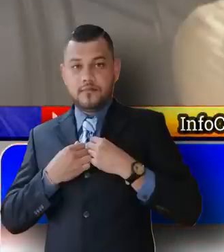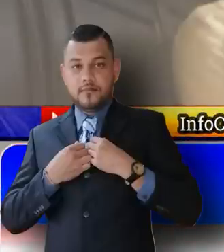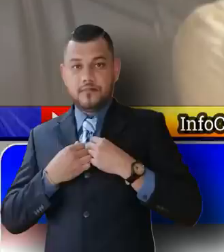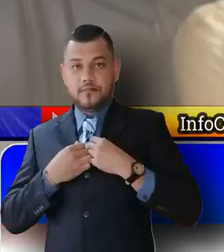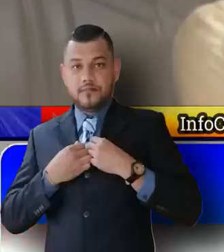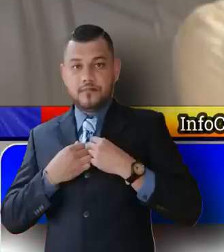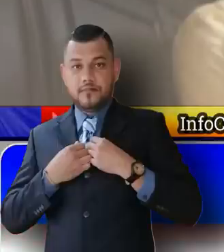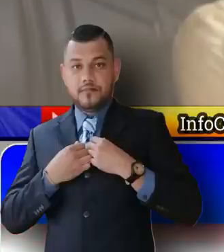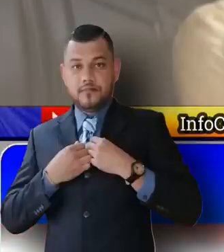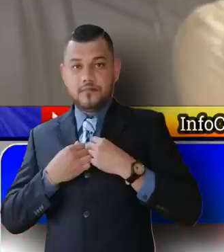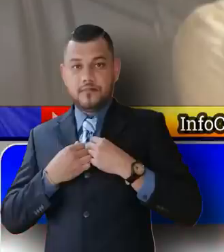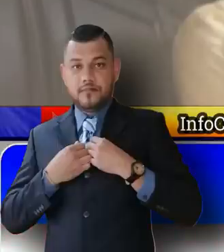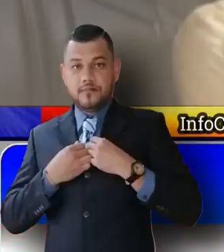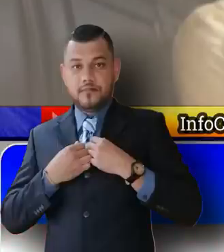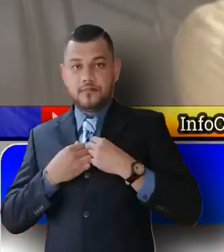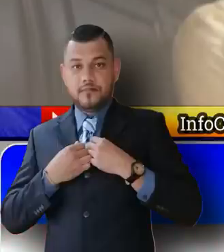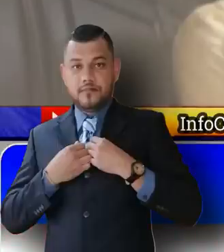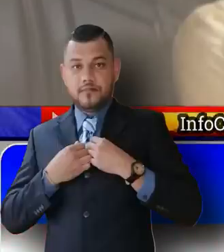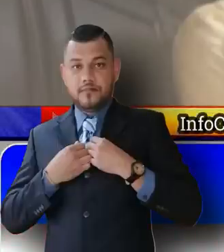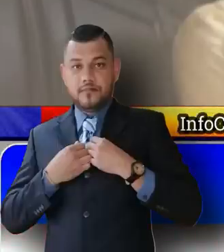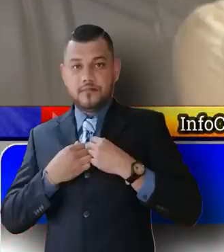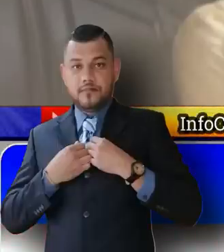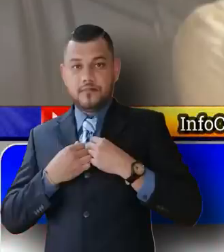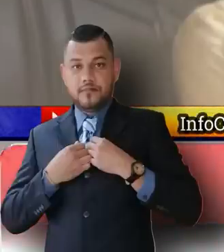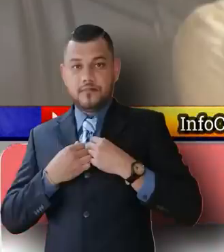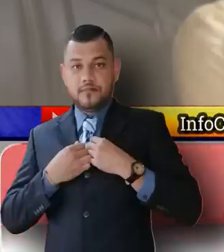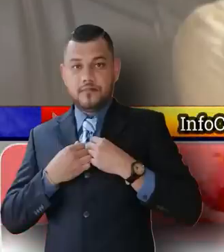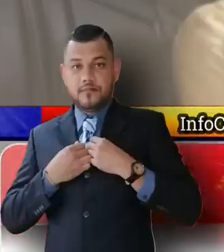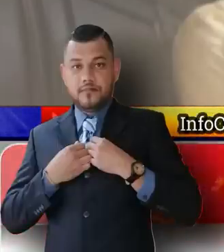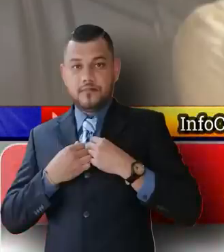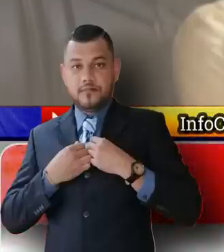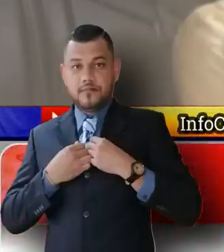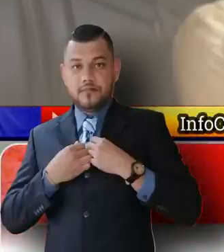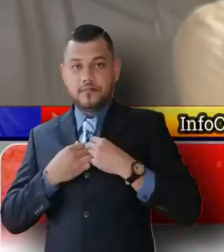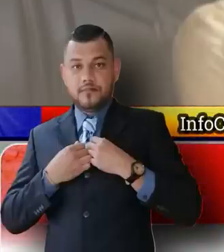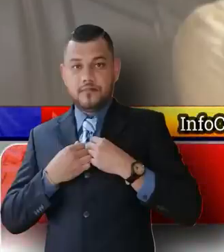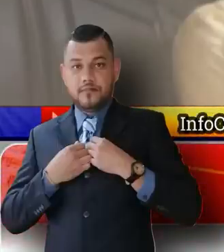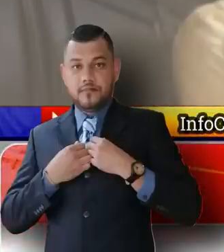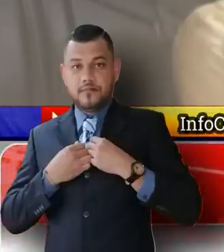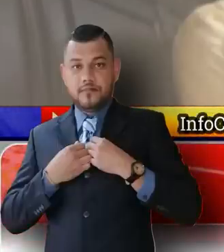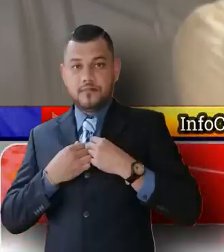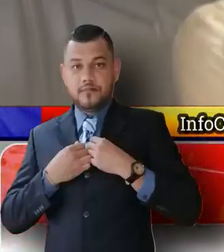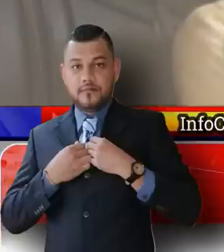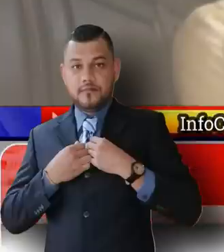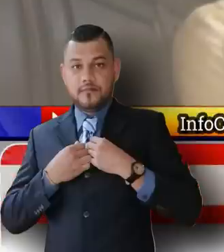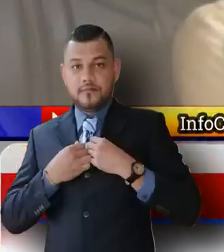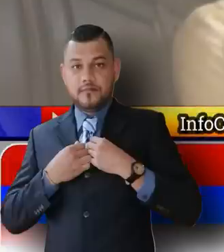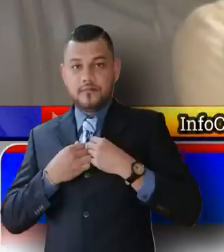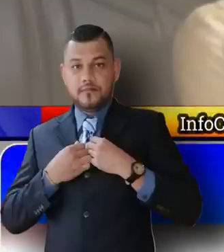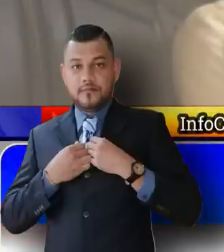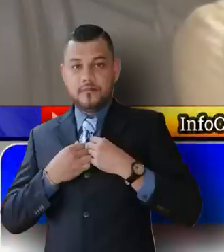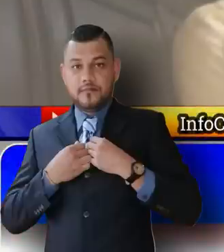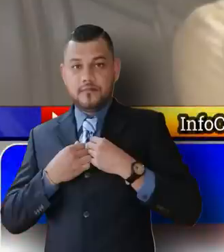errores y tengo defectos pero jamás he sido un traidor jamás hubiera venido aquí si no se me hubiera explicado muchas veces la necesidad